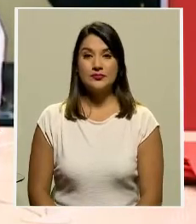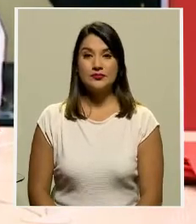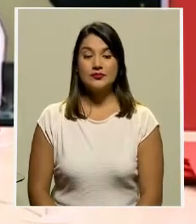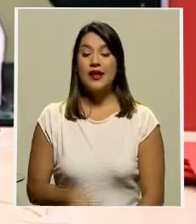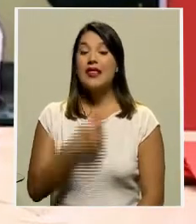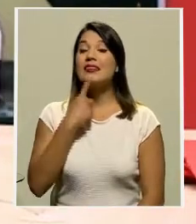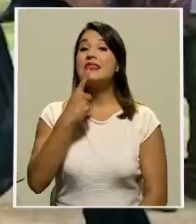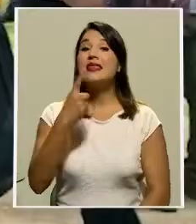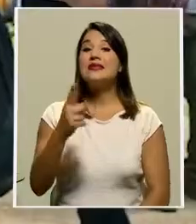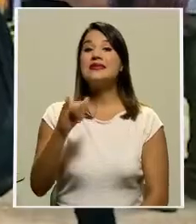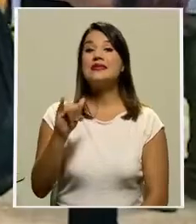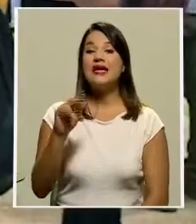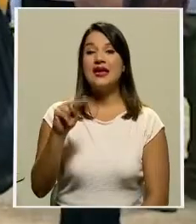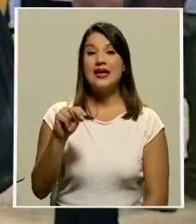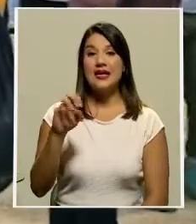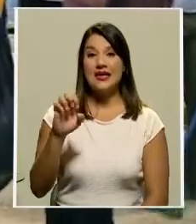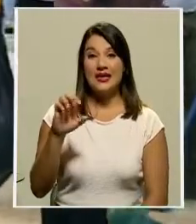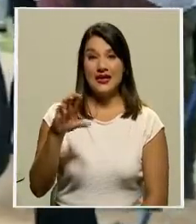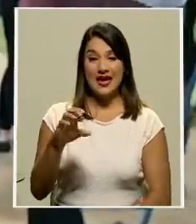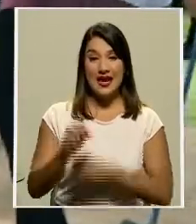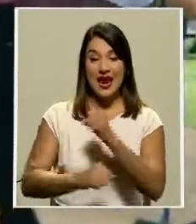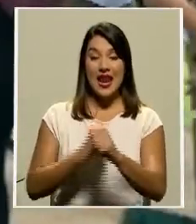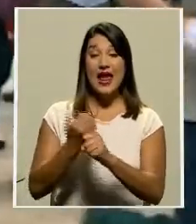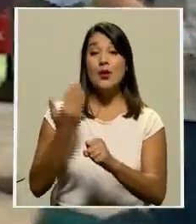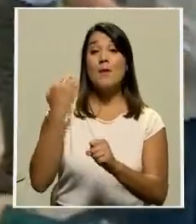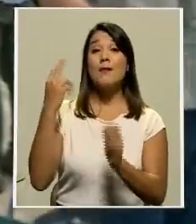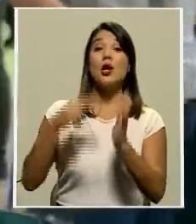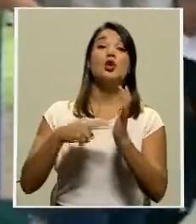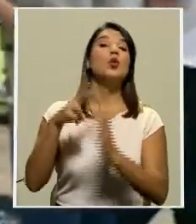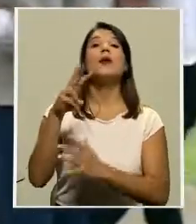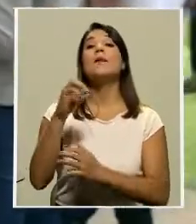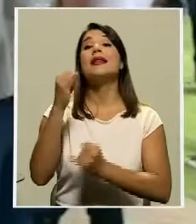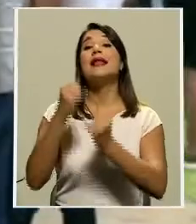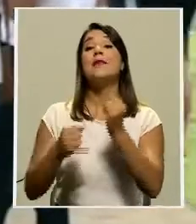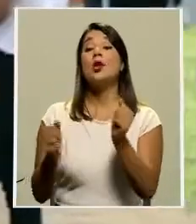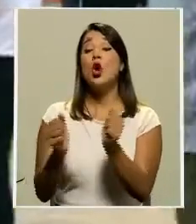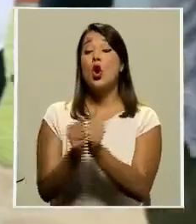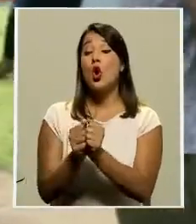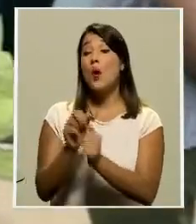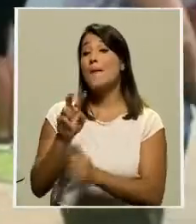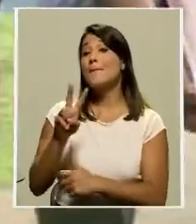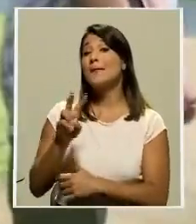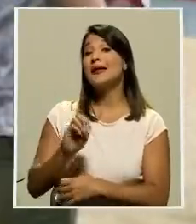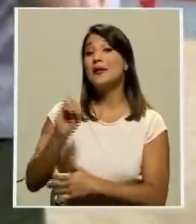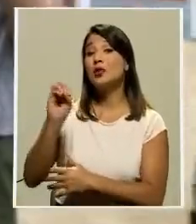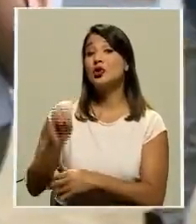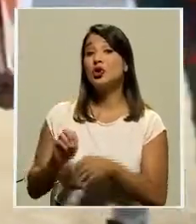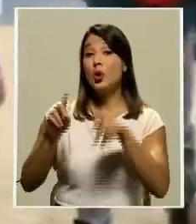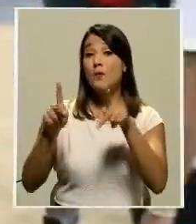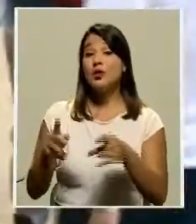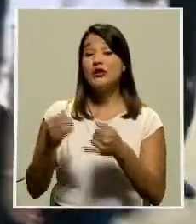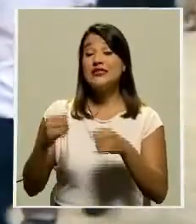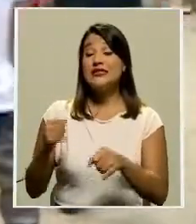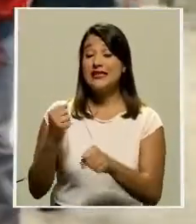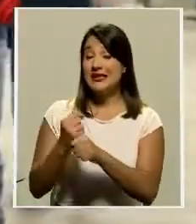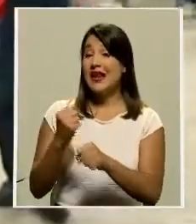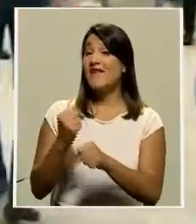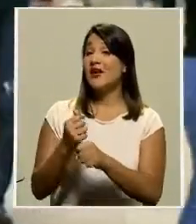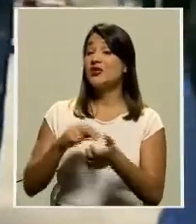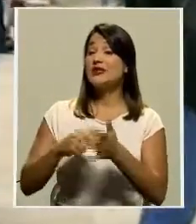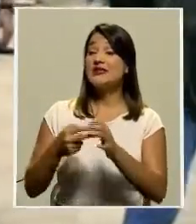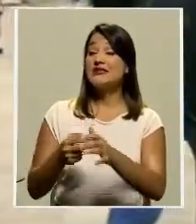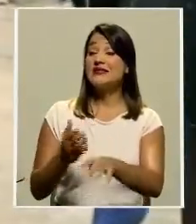Según los datos del INEC, el 2020 cerró con una tasa de desempleo de 20%, lo que refleja una leve recuperación en